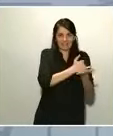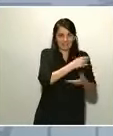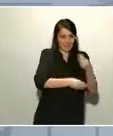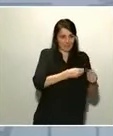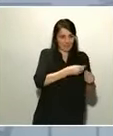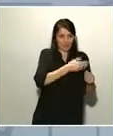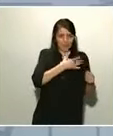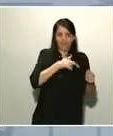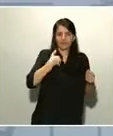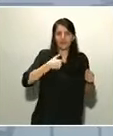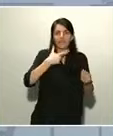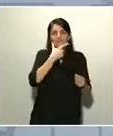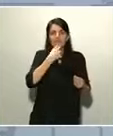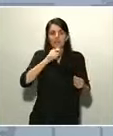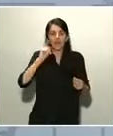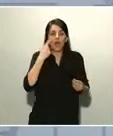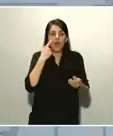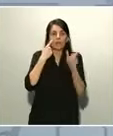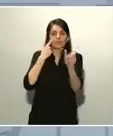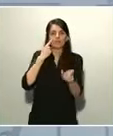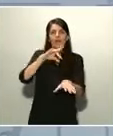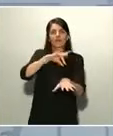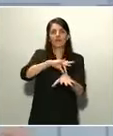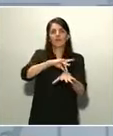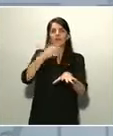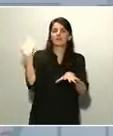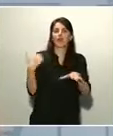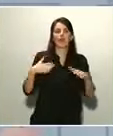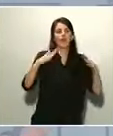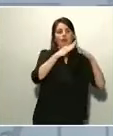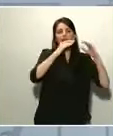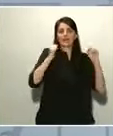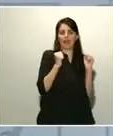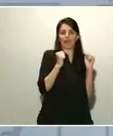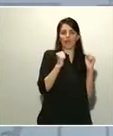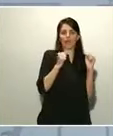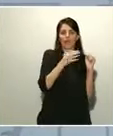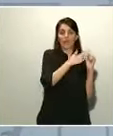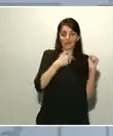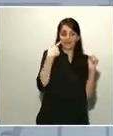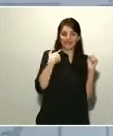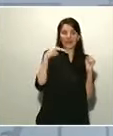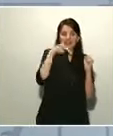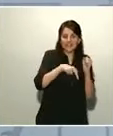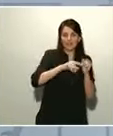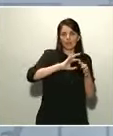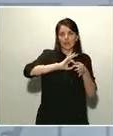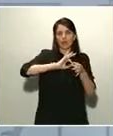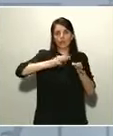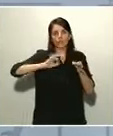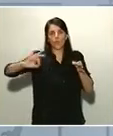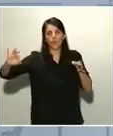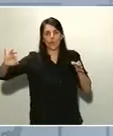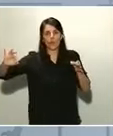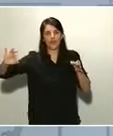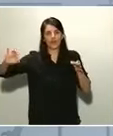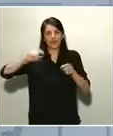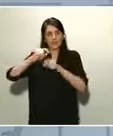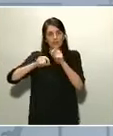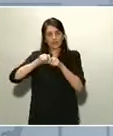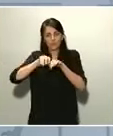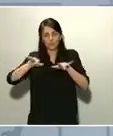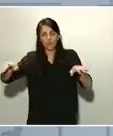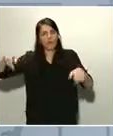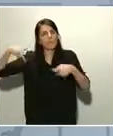consecuencia no serán un eslabón más de la cadena de propagación del virus. Para que se hagan una idea, nosotros hemos distribuido